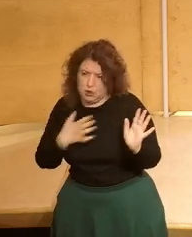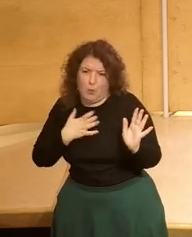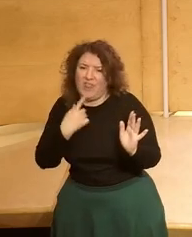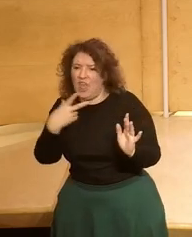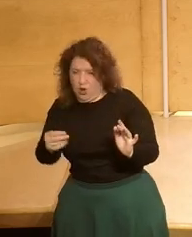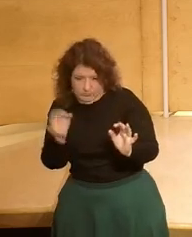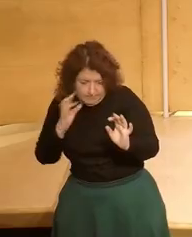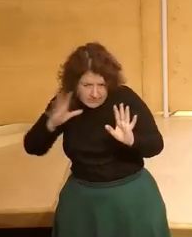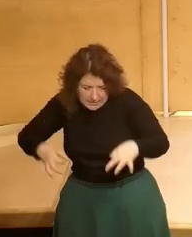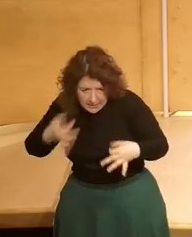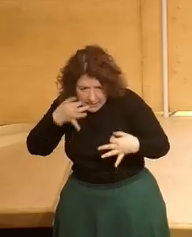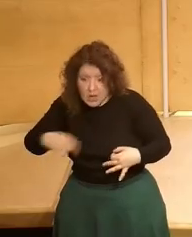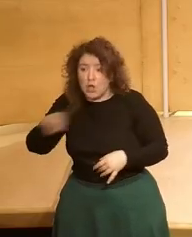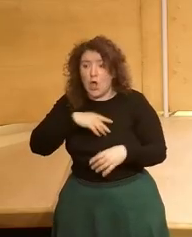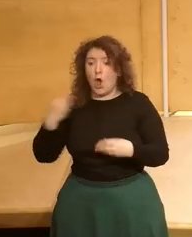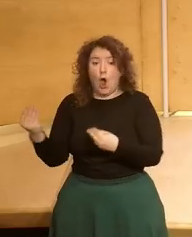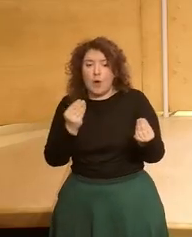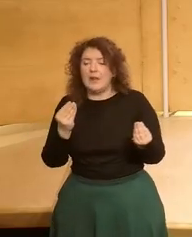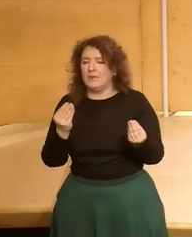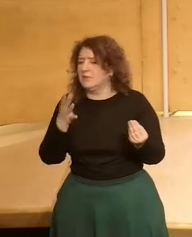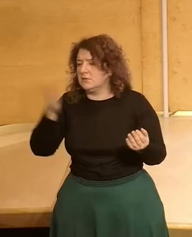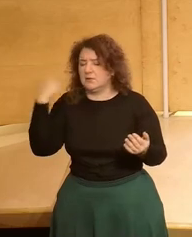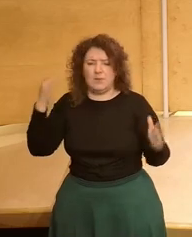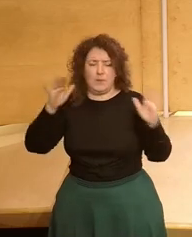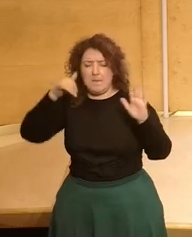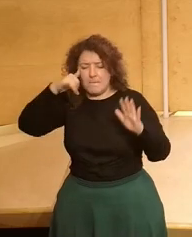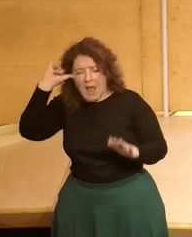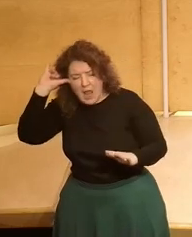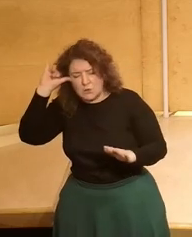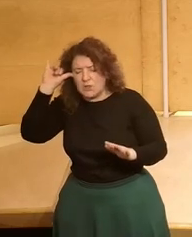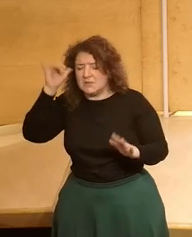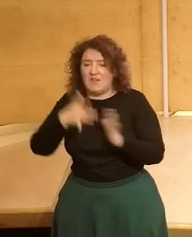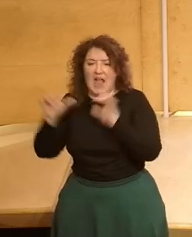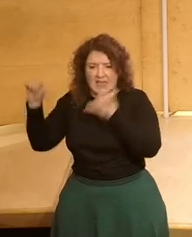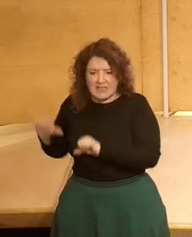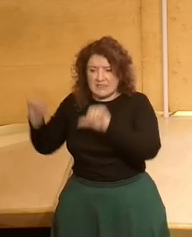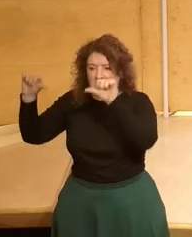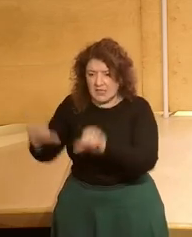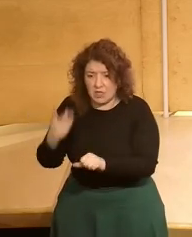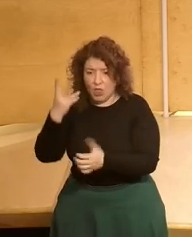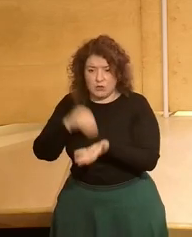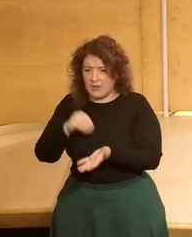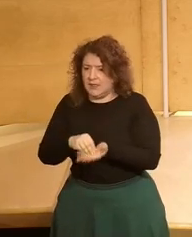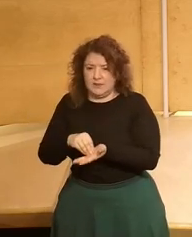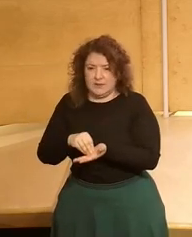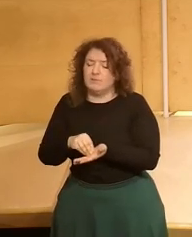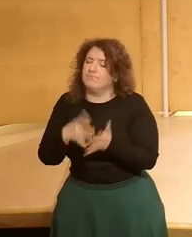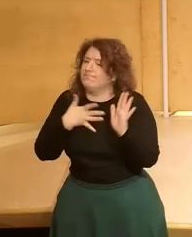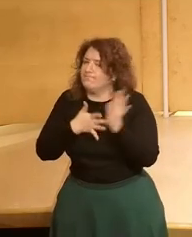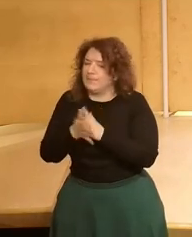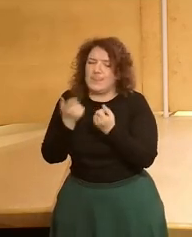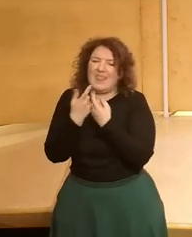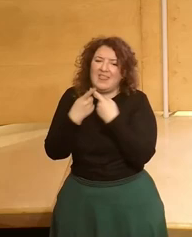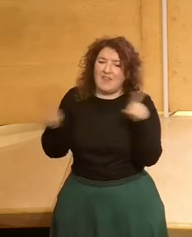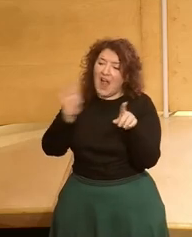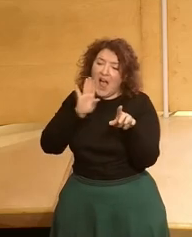estamos sobre todo muchos de nosotros que hemos tenido la mala suerte de vivir dos crisis económicas creo que la diferencia de